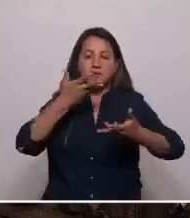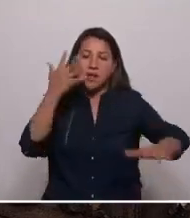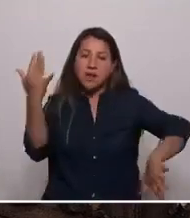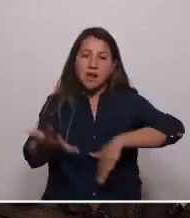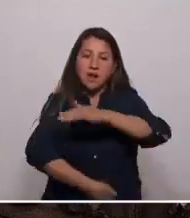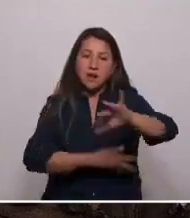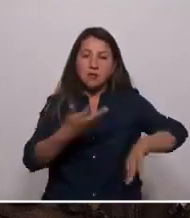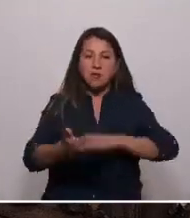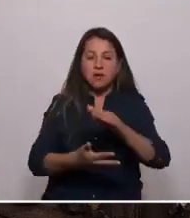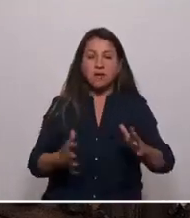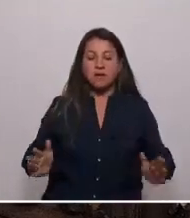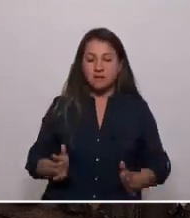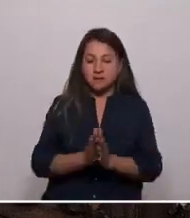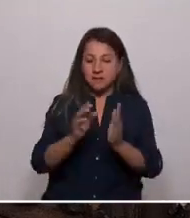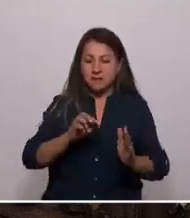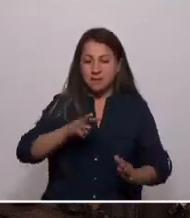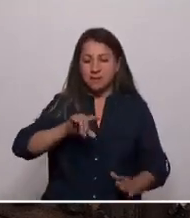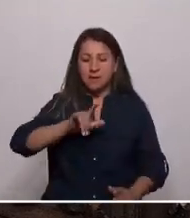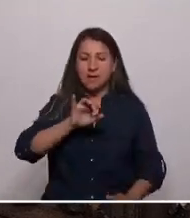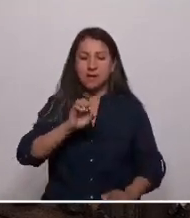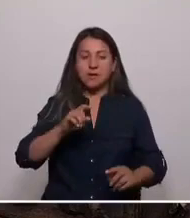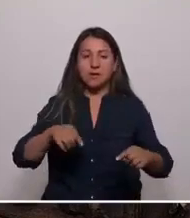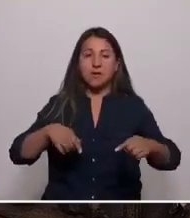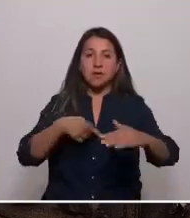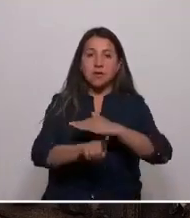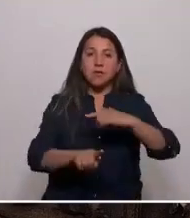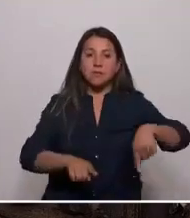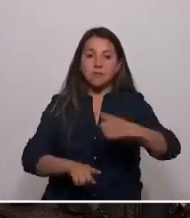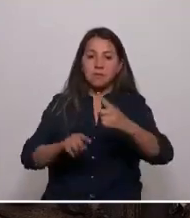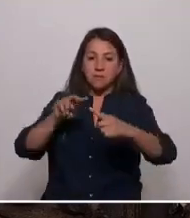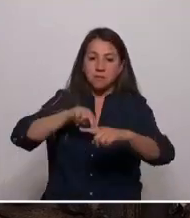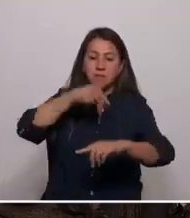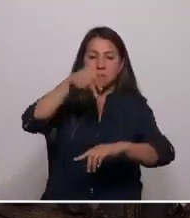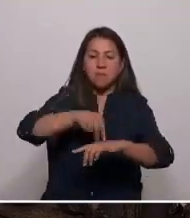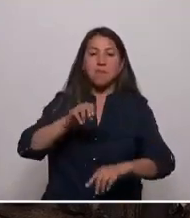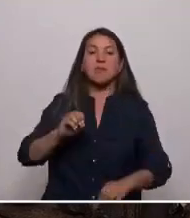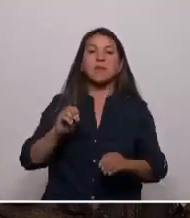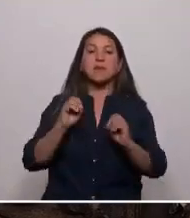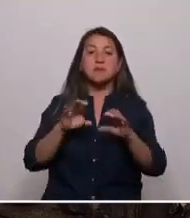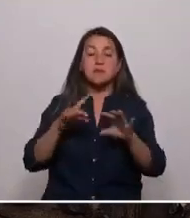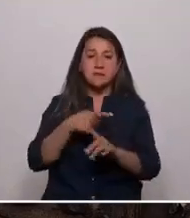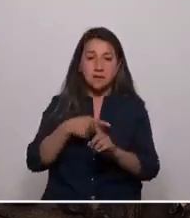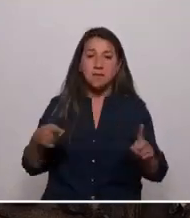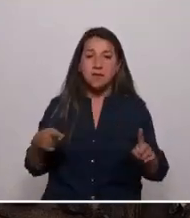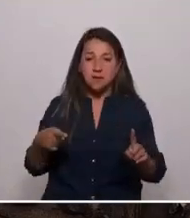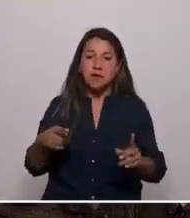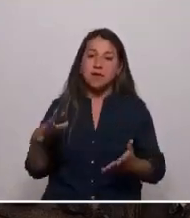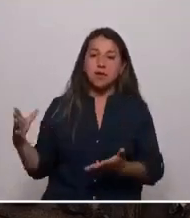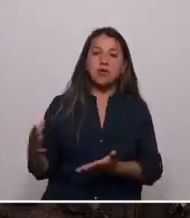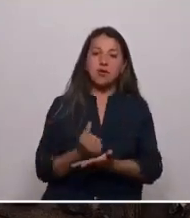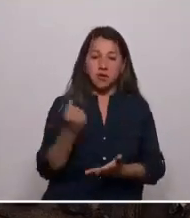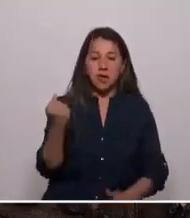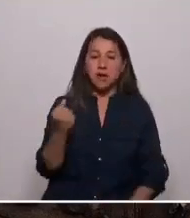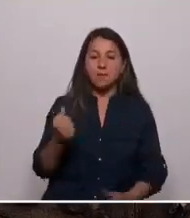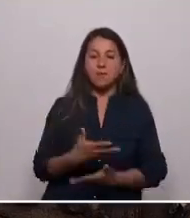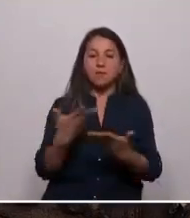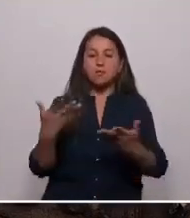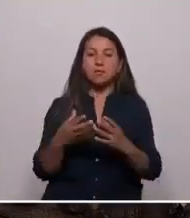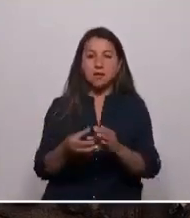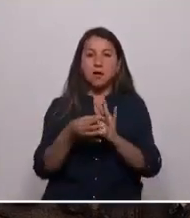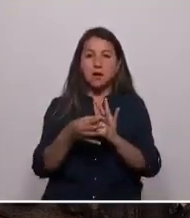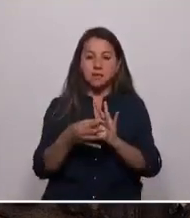la población santadreana y los torniquetes a la constituyente. Los secundarios llegamos a este espacio. Los humildes triunfarán. Muchas gracias.